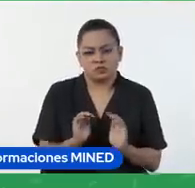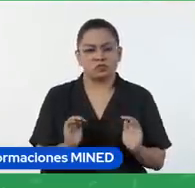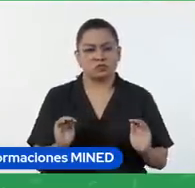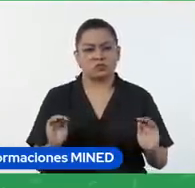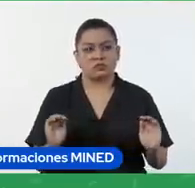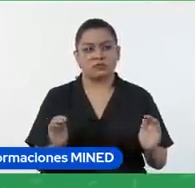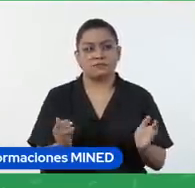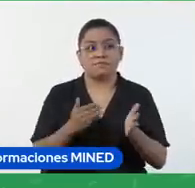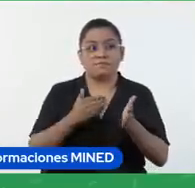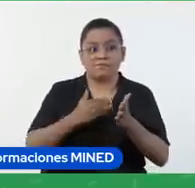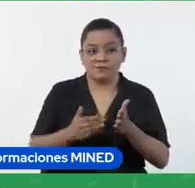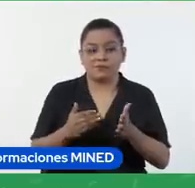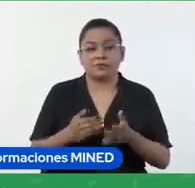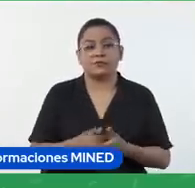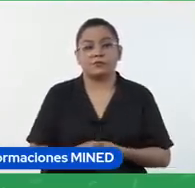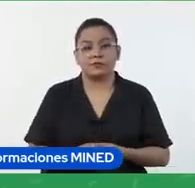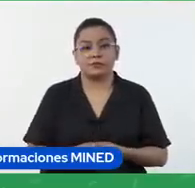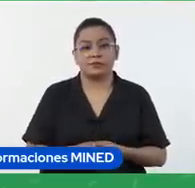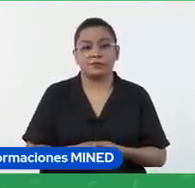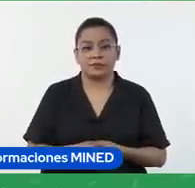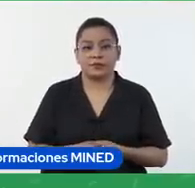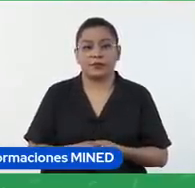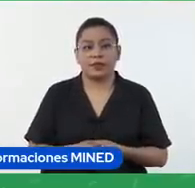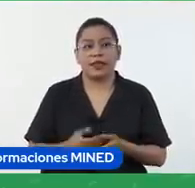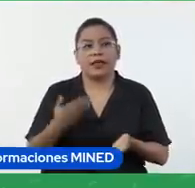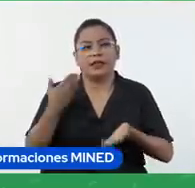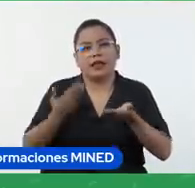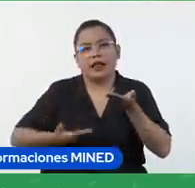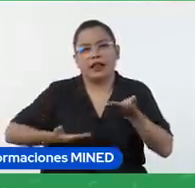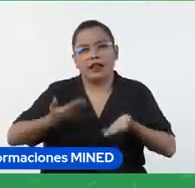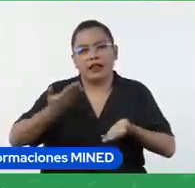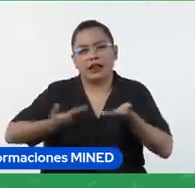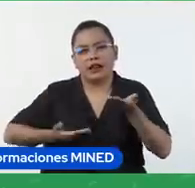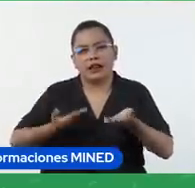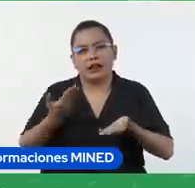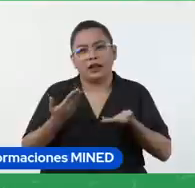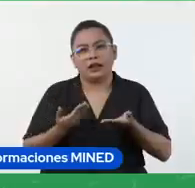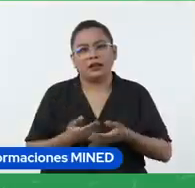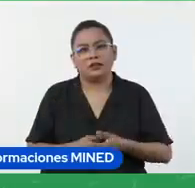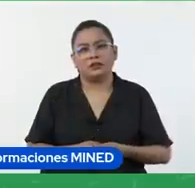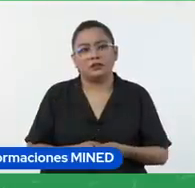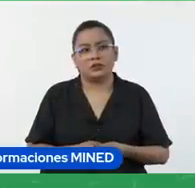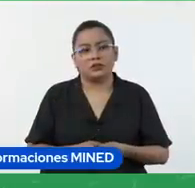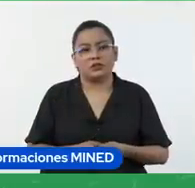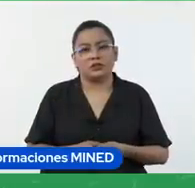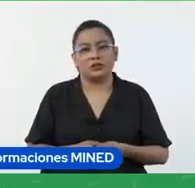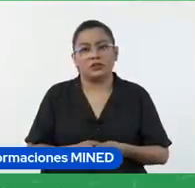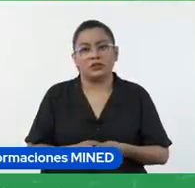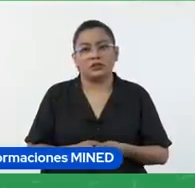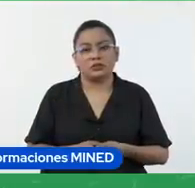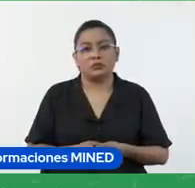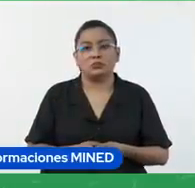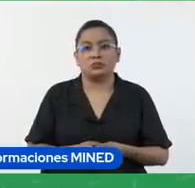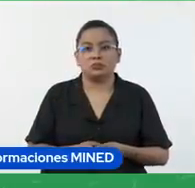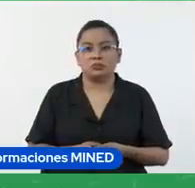iniciales tal vez puedo hacer un formulario con imágenes